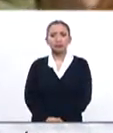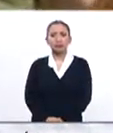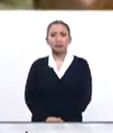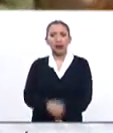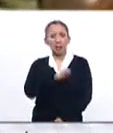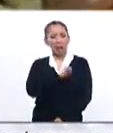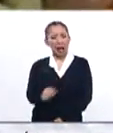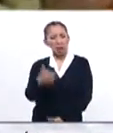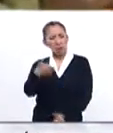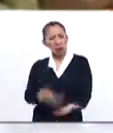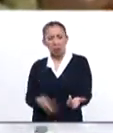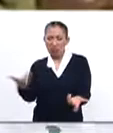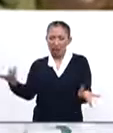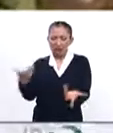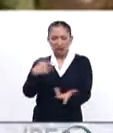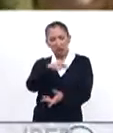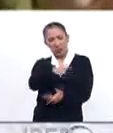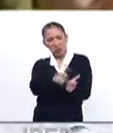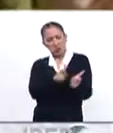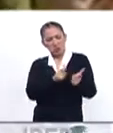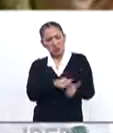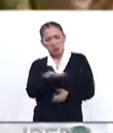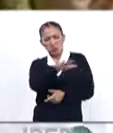Malo y barato que hace esta oligarquía.